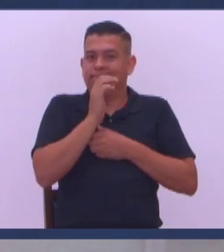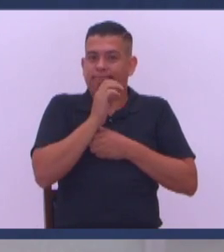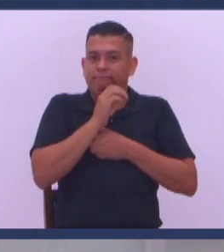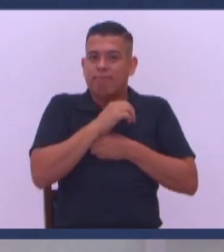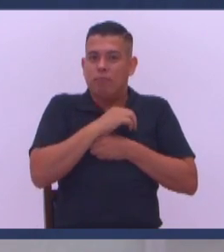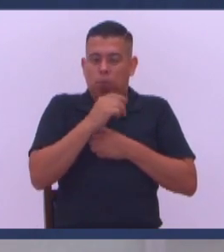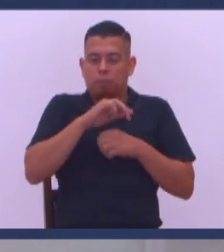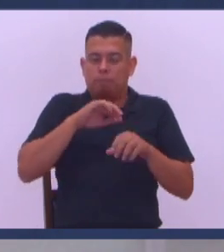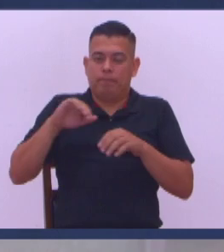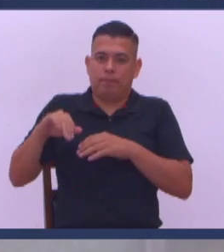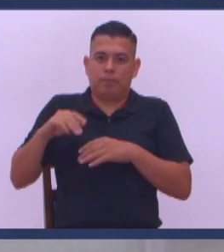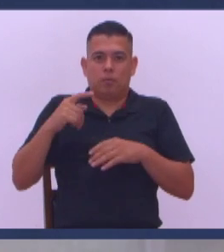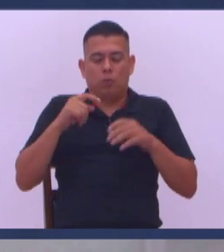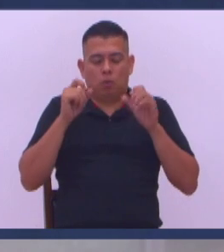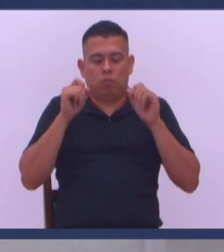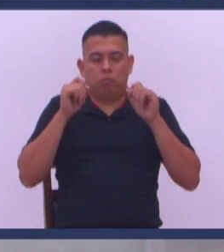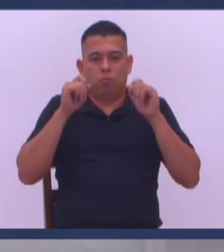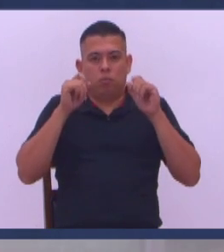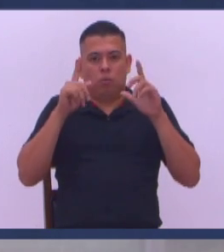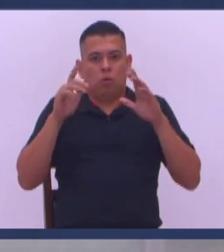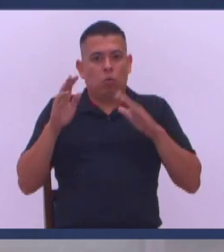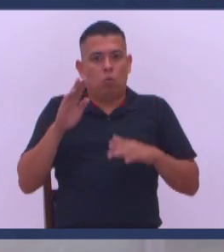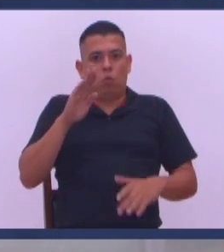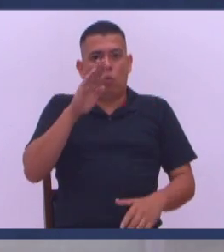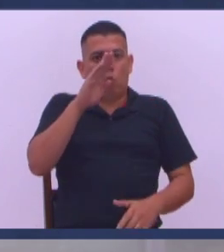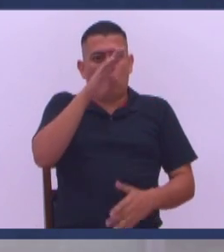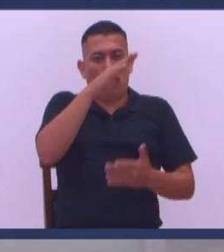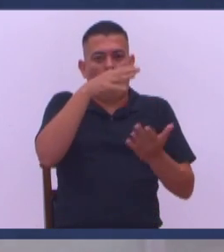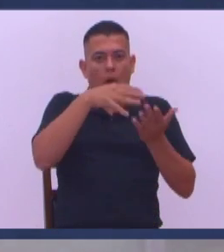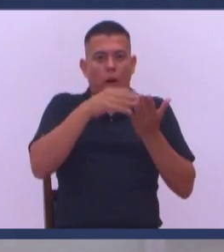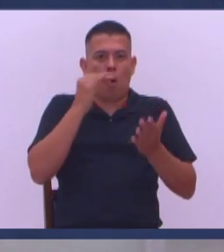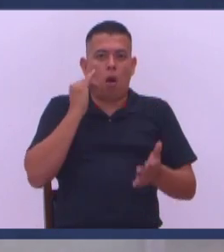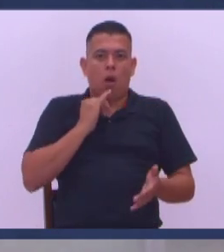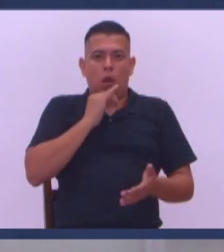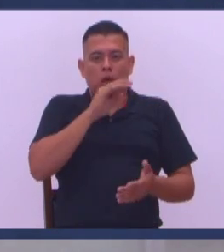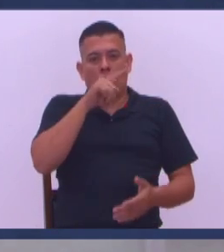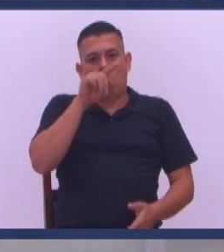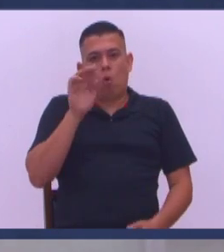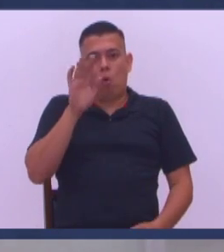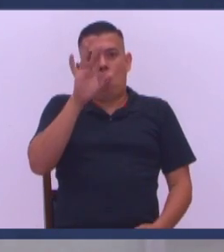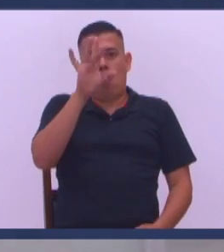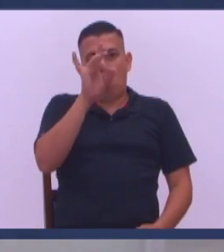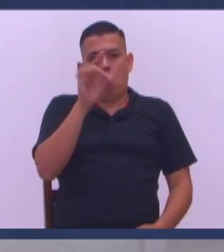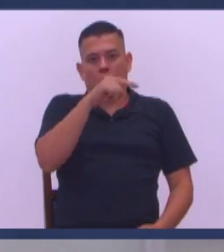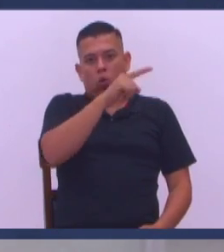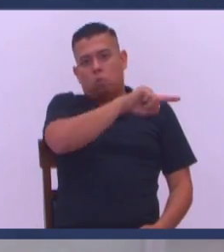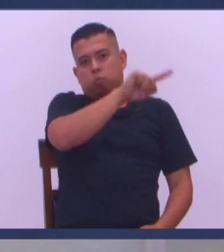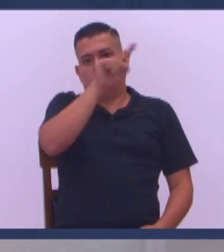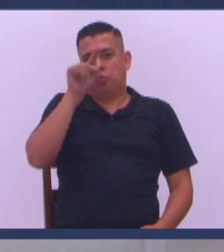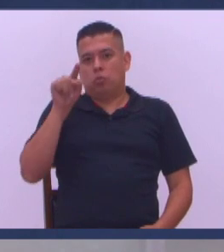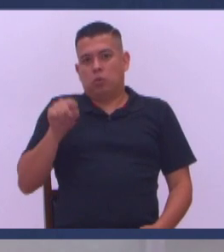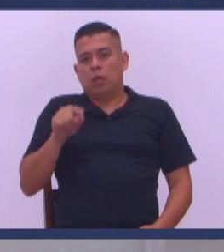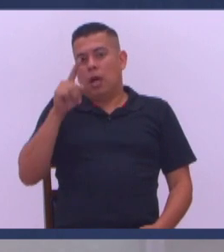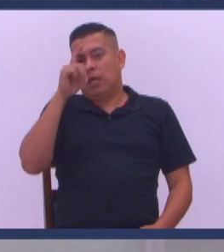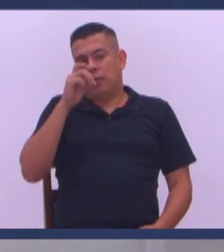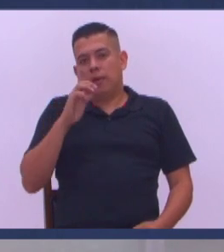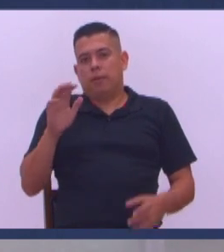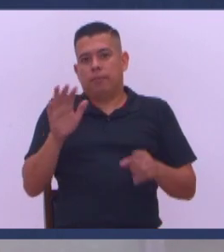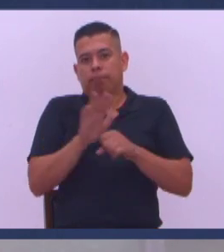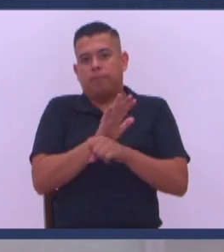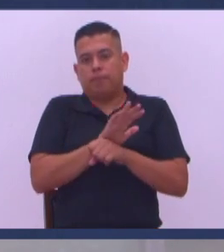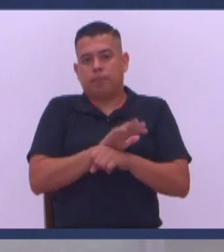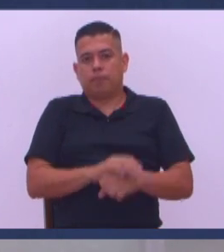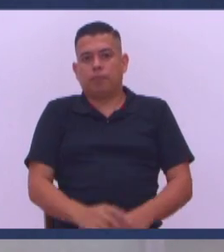Yo estaba sorprendido Porque en el viaje a Israel Que eran 12 días Yo estuve con ellos 8 A los 8 me vine de regreso Ya estábamos aquí trabajando